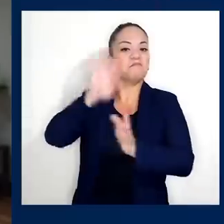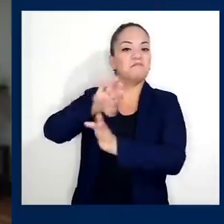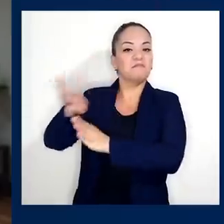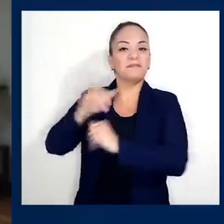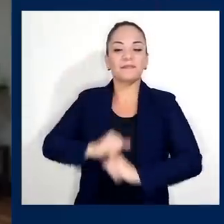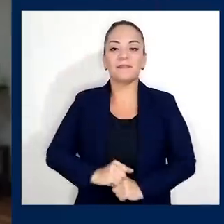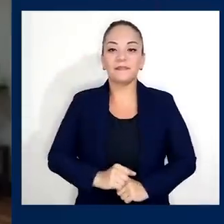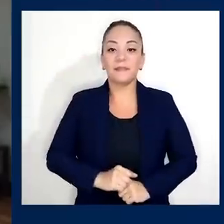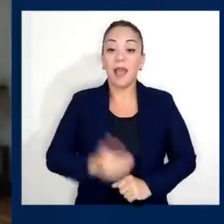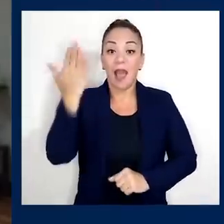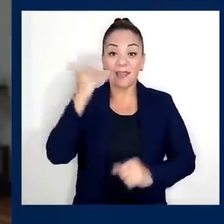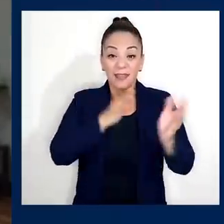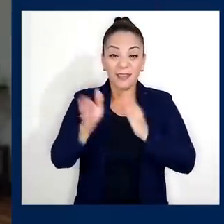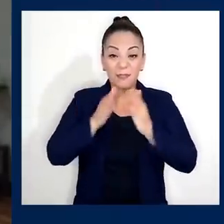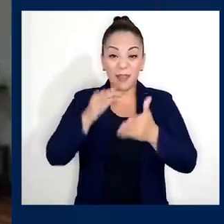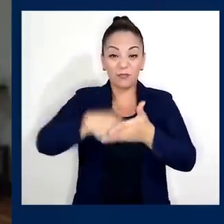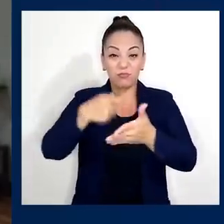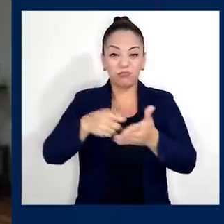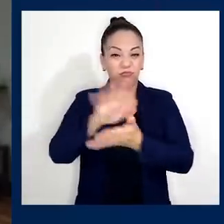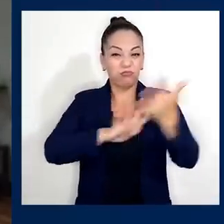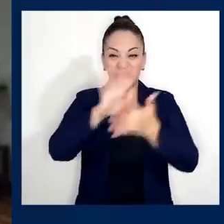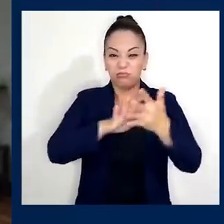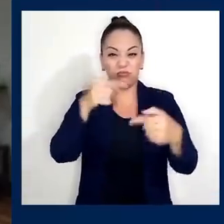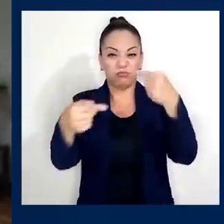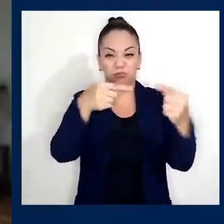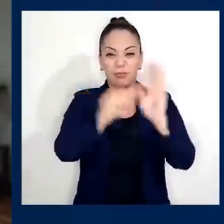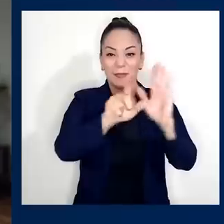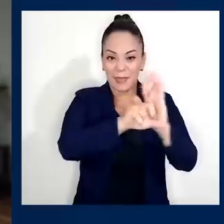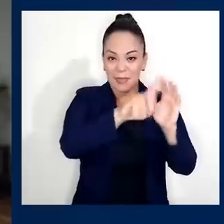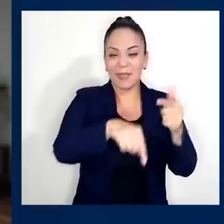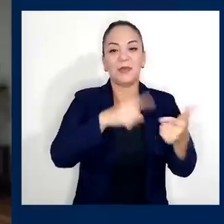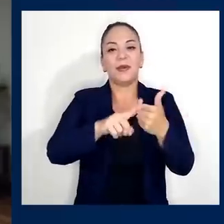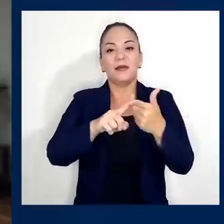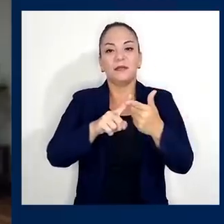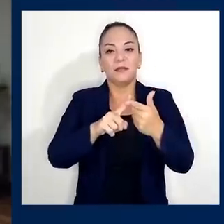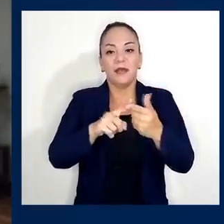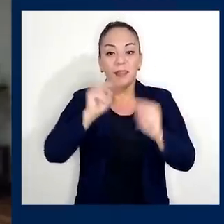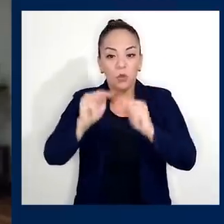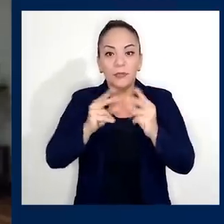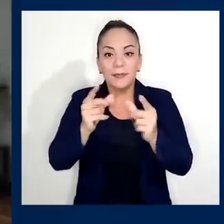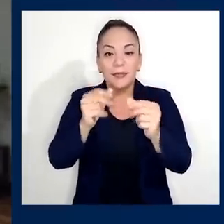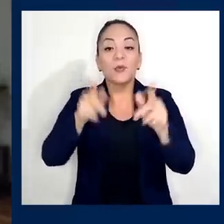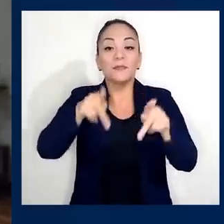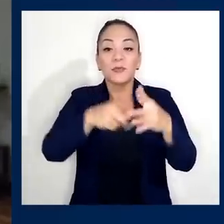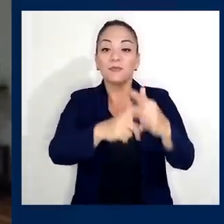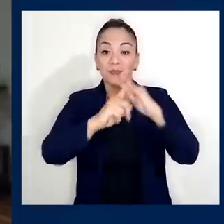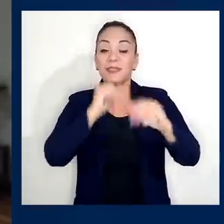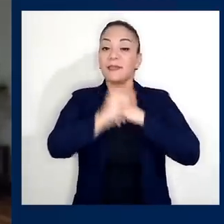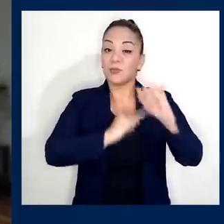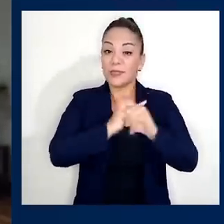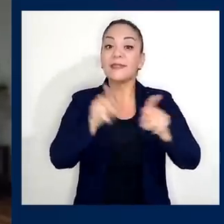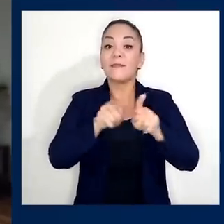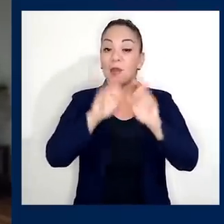Planes fiscales desastrosos que terminaban en pleitos en la Asamblea Legislativa. Carreras en las negociaciones con los acreedores internacionales y